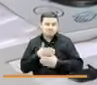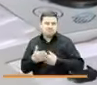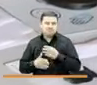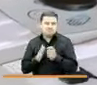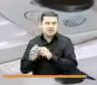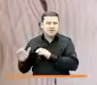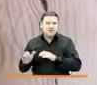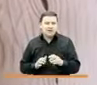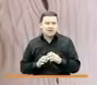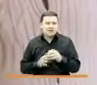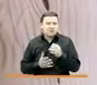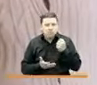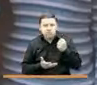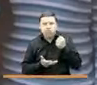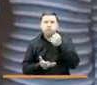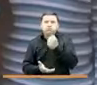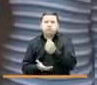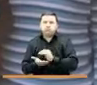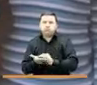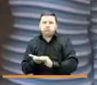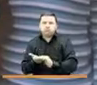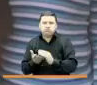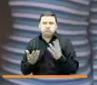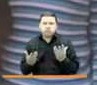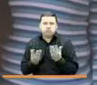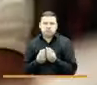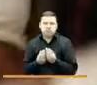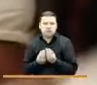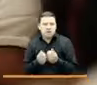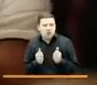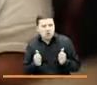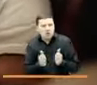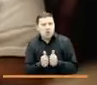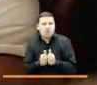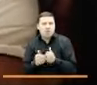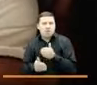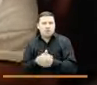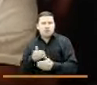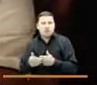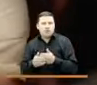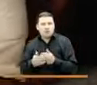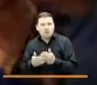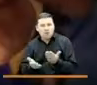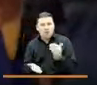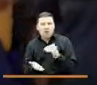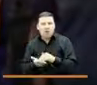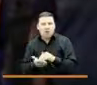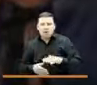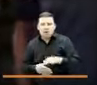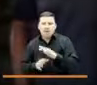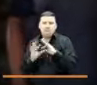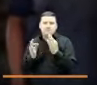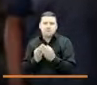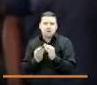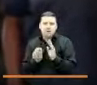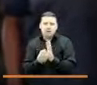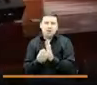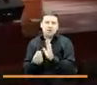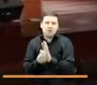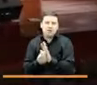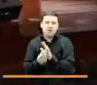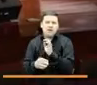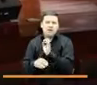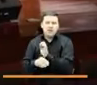acciones de indemnización y reparación colectiva. Acompañamos los procesos de retorno o reubicación de familias desplazadas y a las